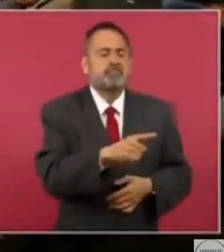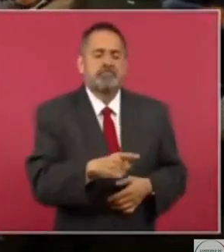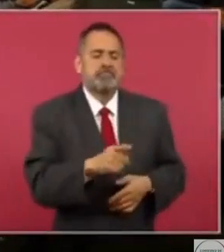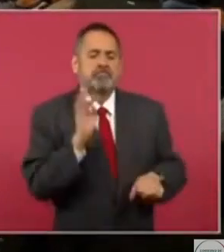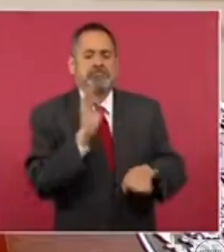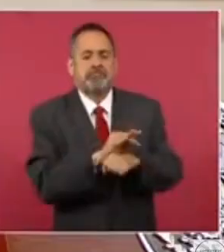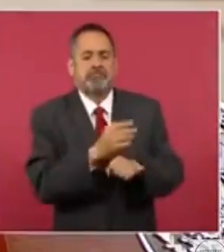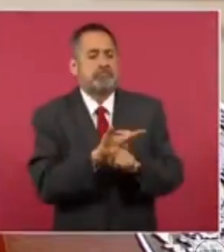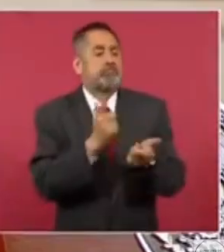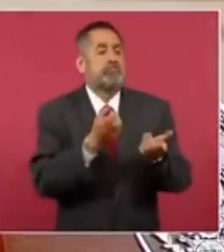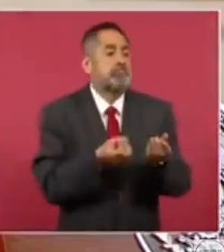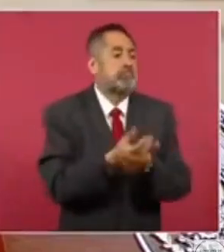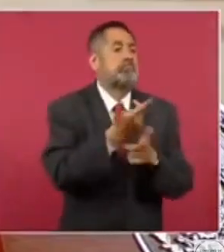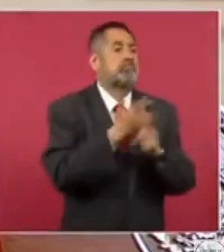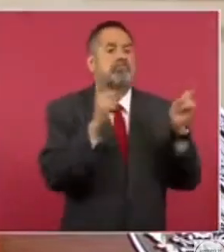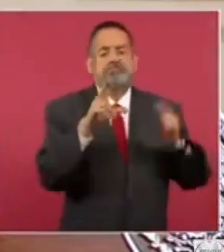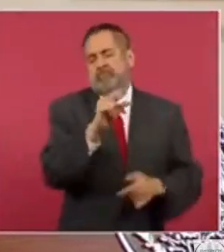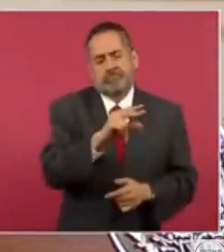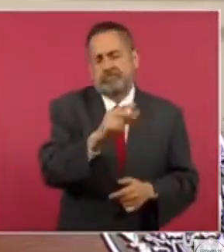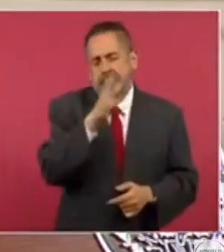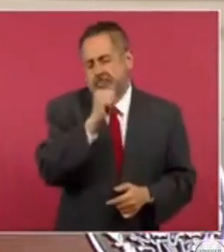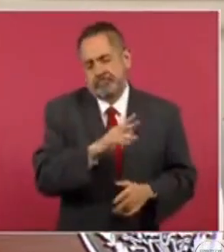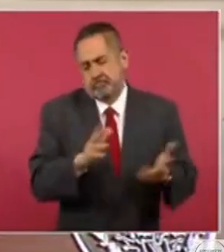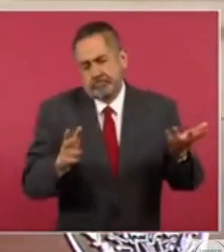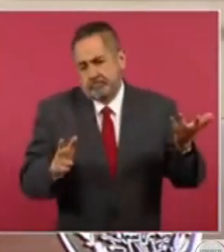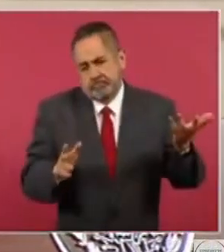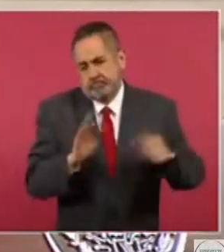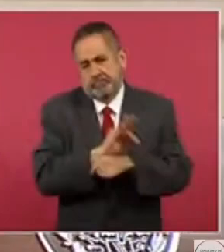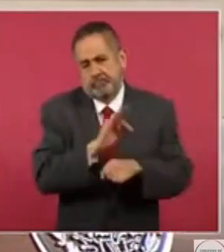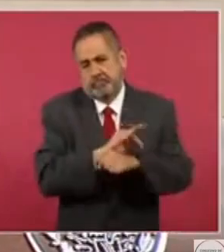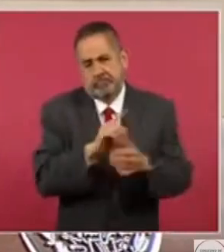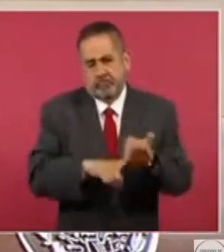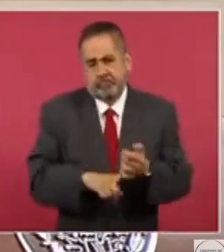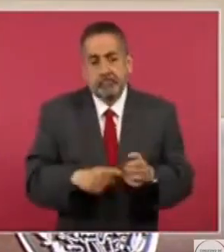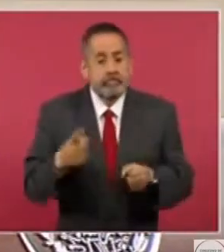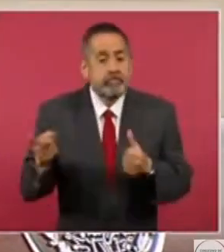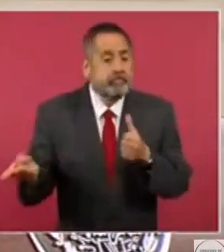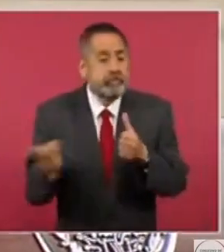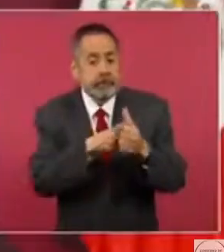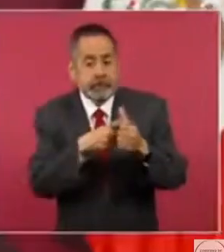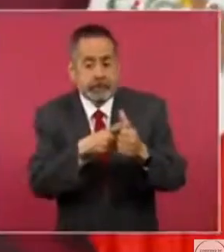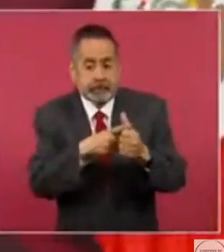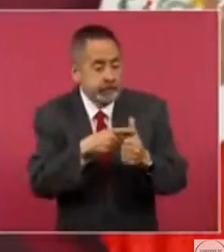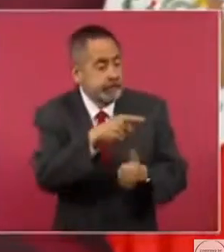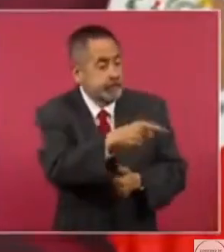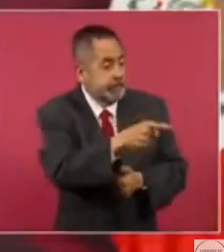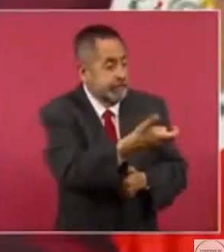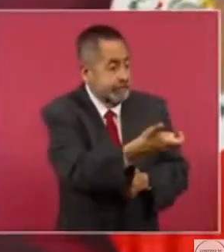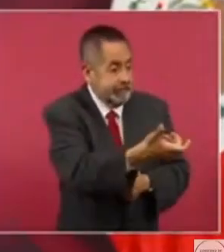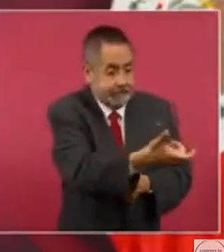estar de acuerdo